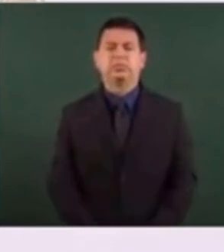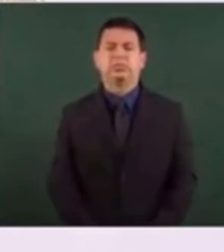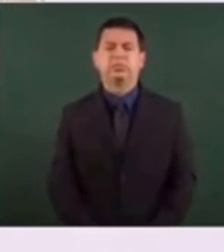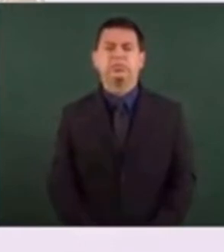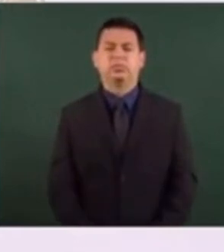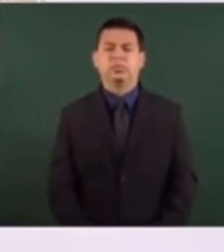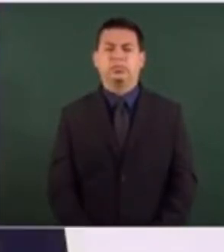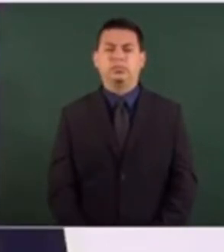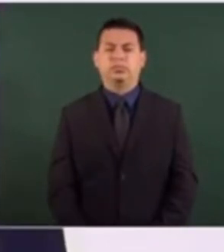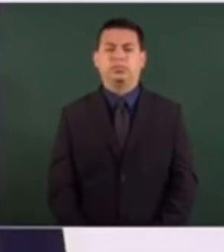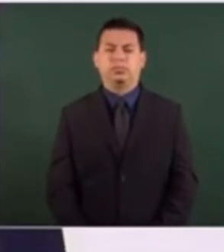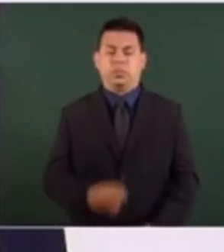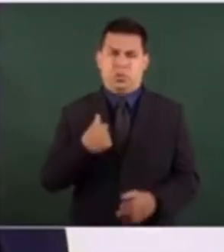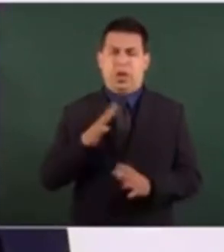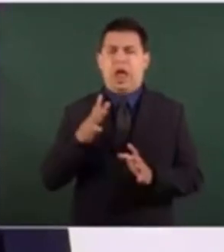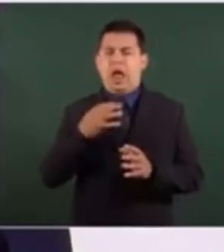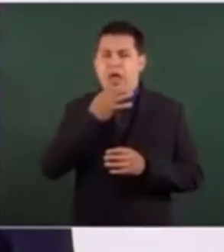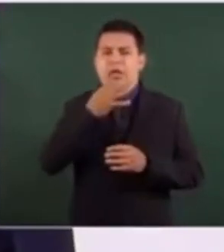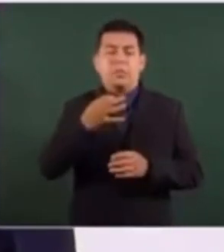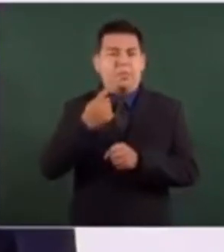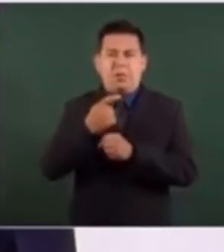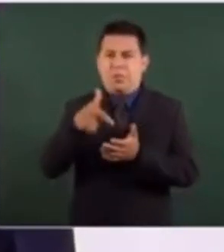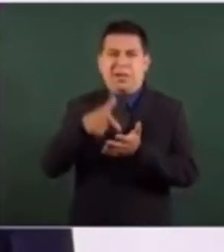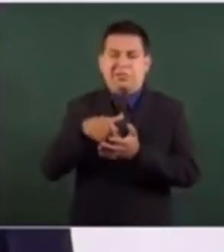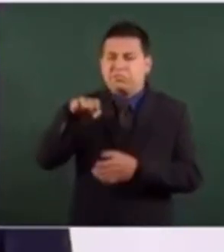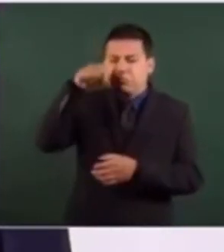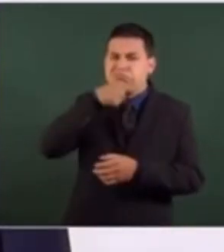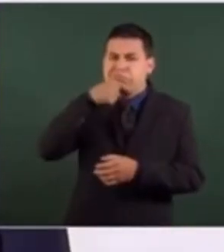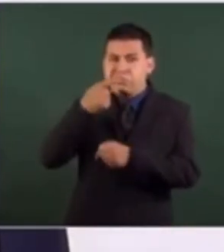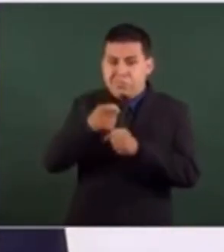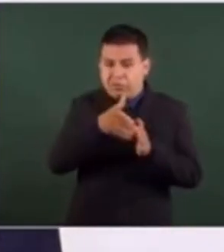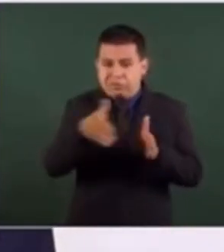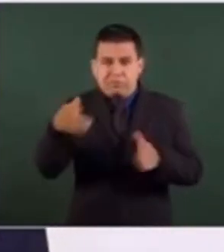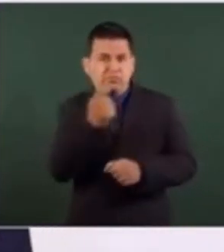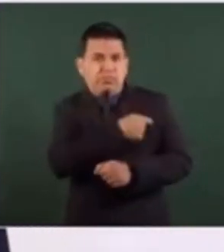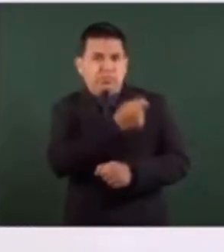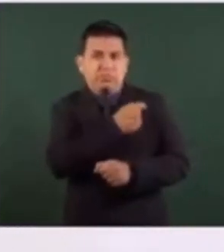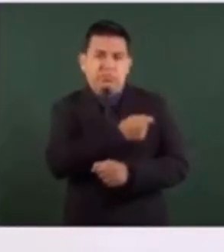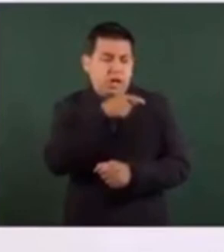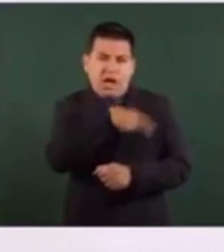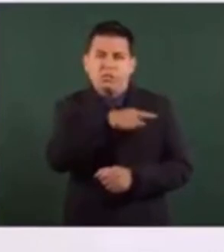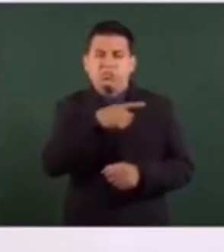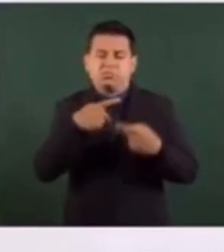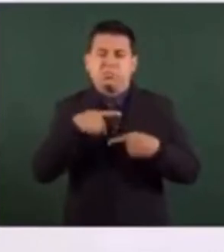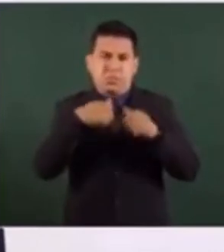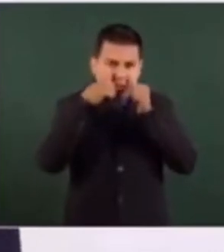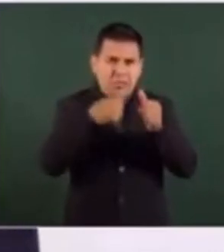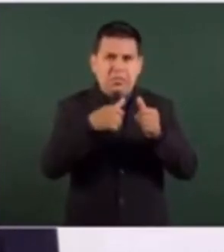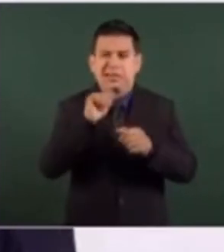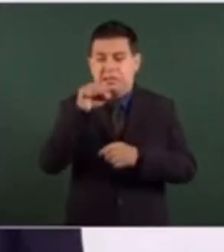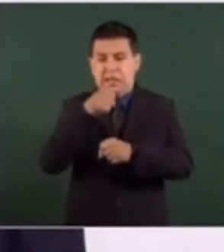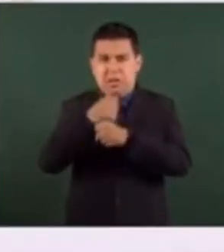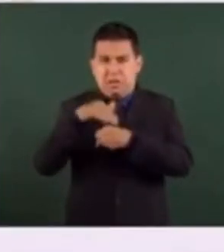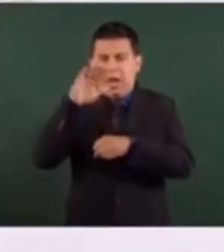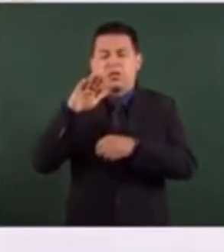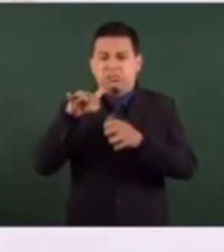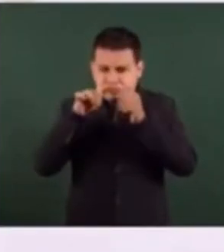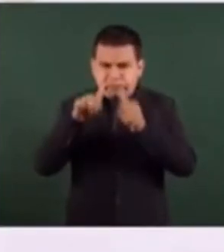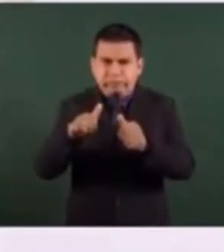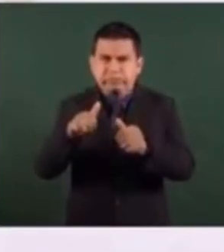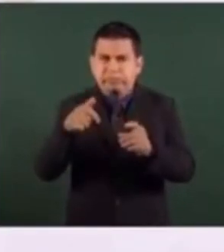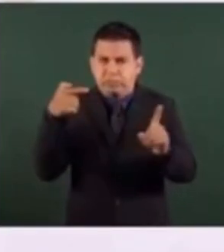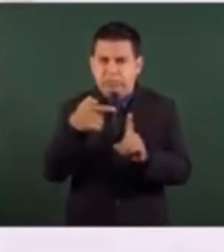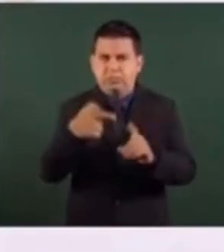se le dé preferencia a los adultos mayores, a quienes tienen más de 60 años, mujeres y hombres. Entonces,